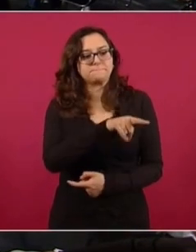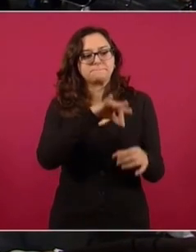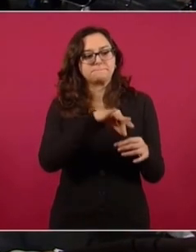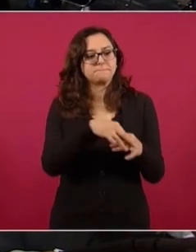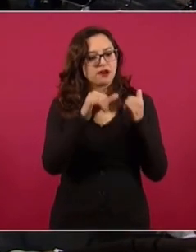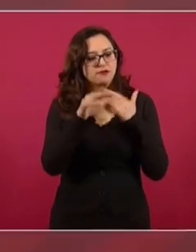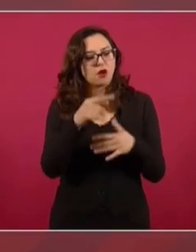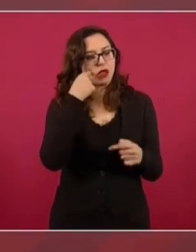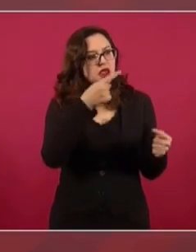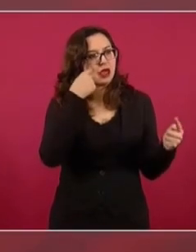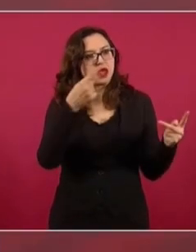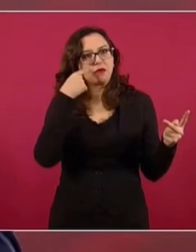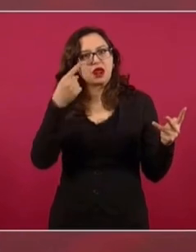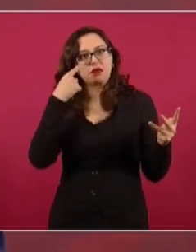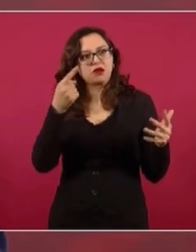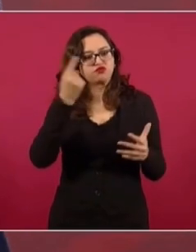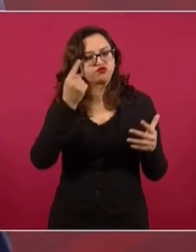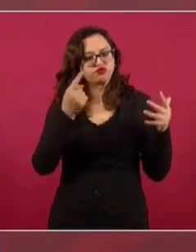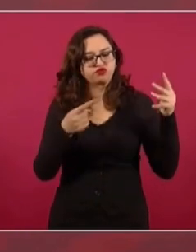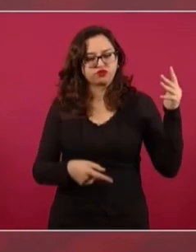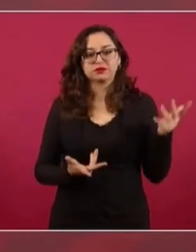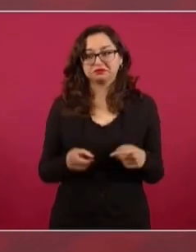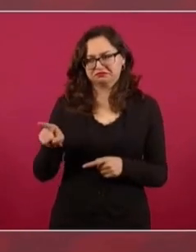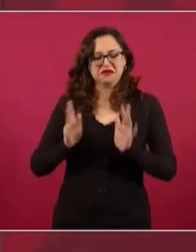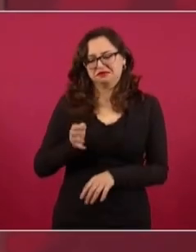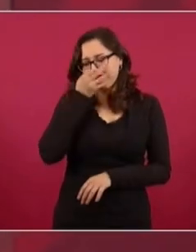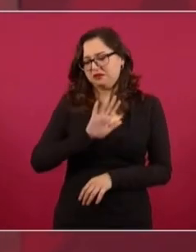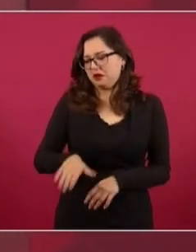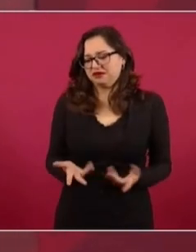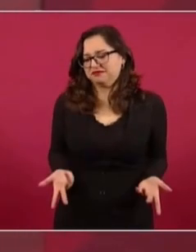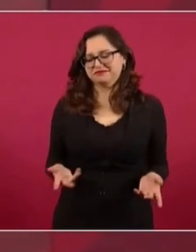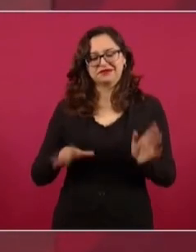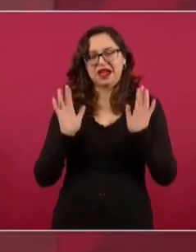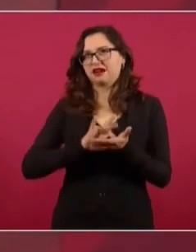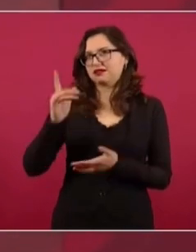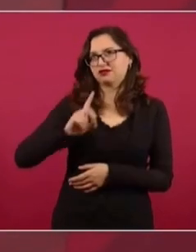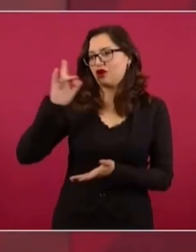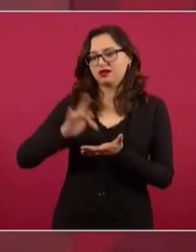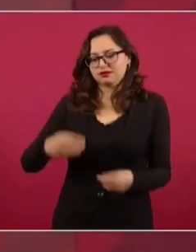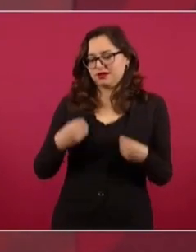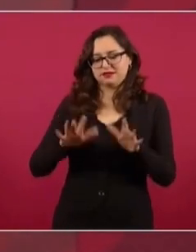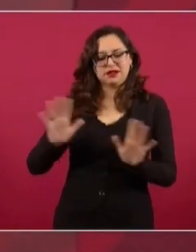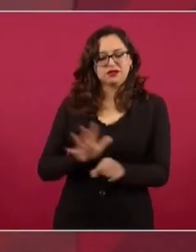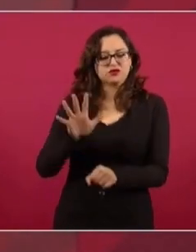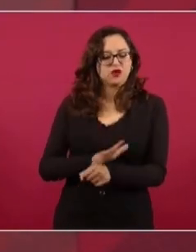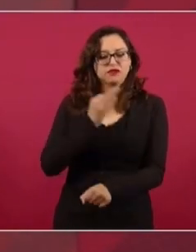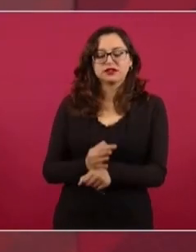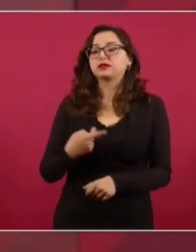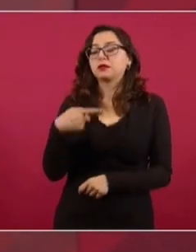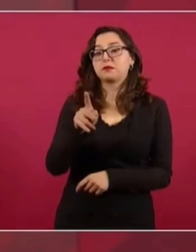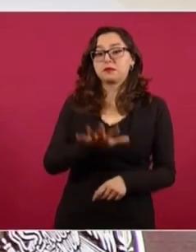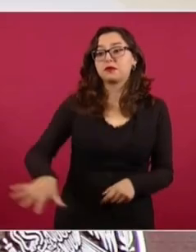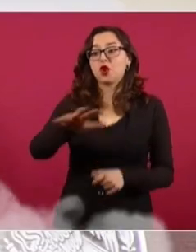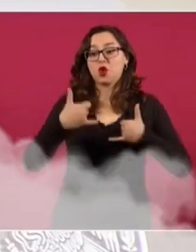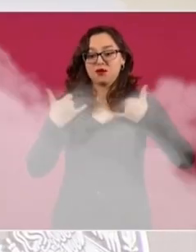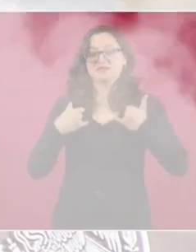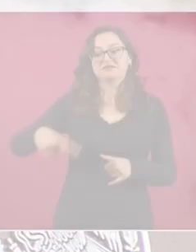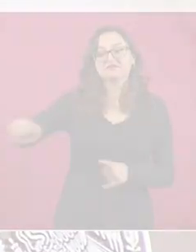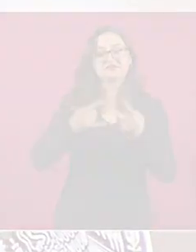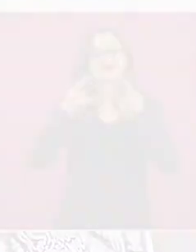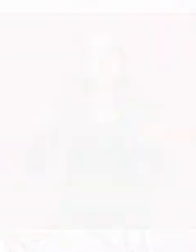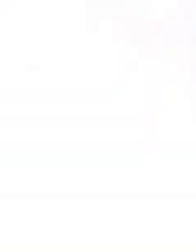acusando a Calderón del fraude. Pero los jóvenes tienen que conocer esta historia, porque se oculta.